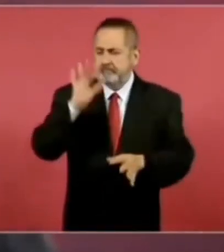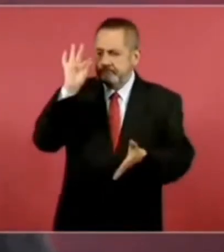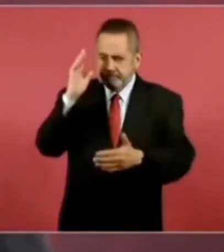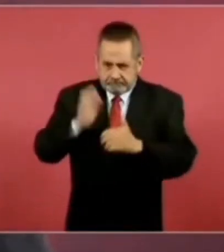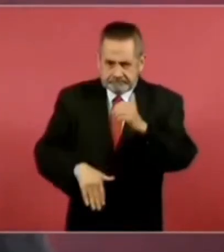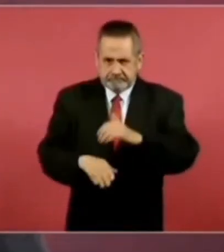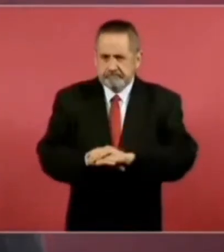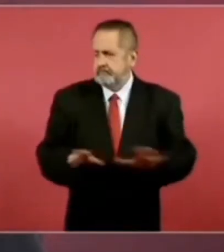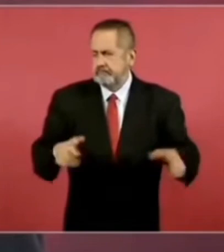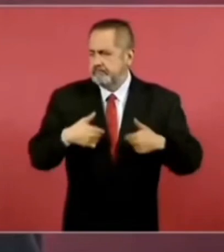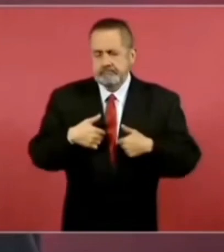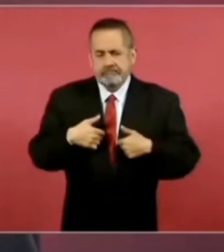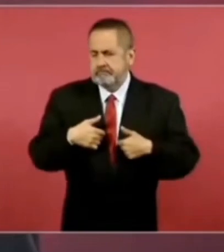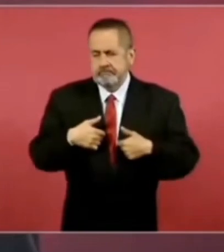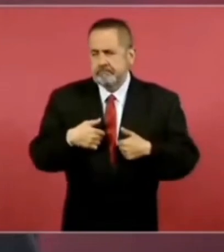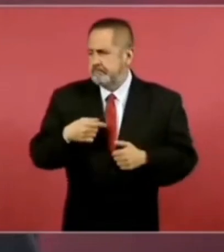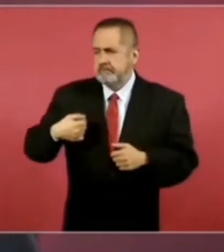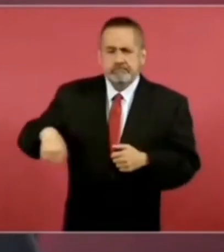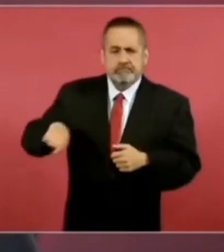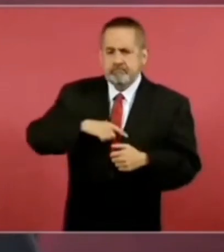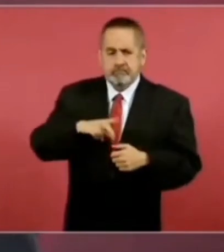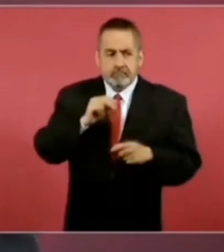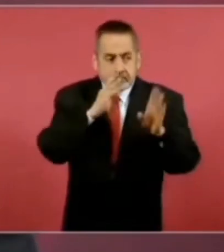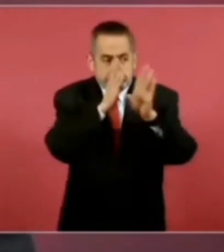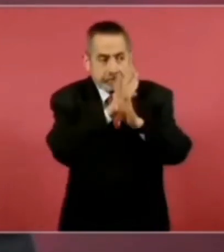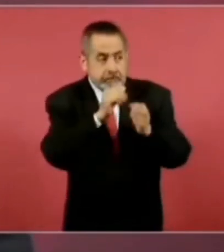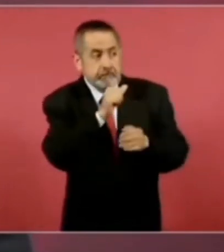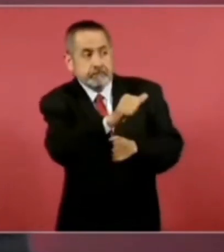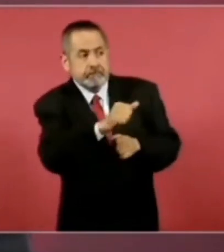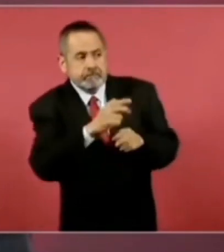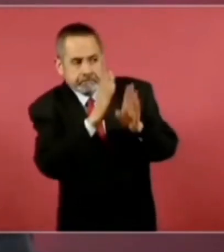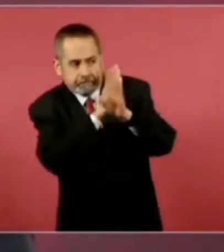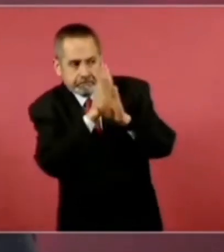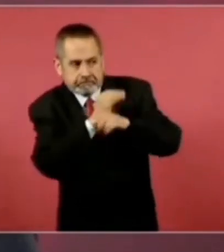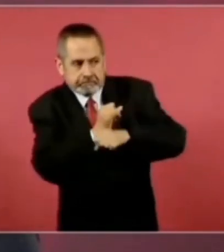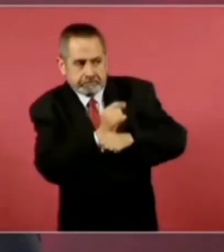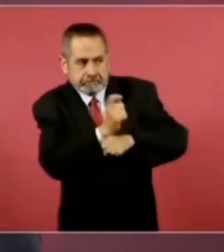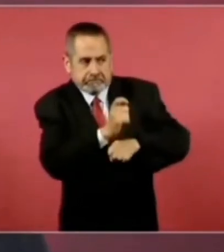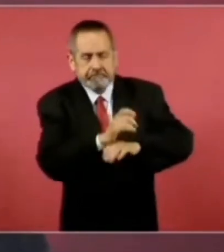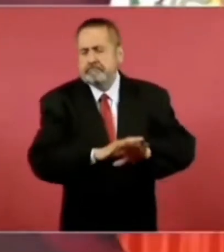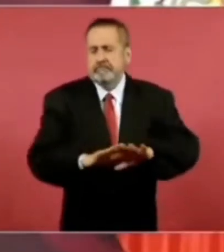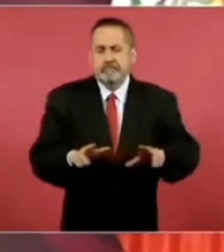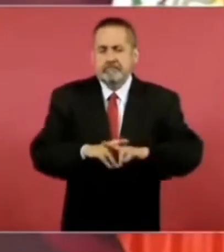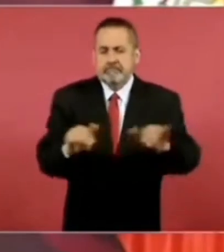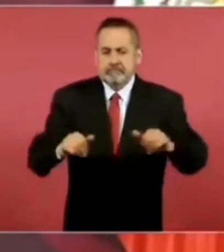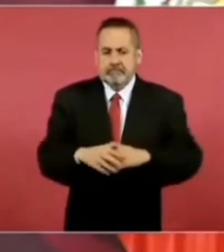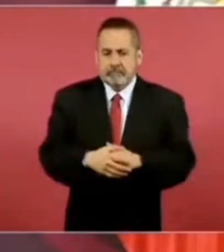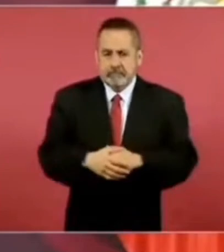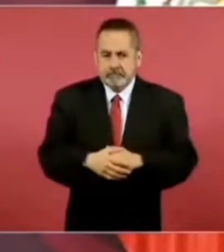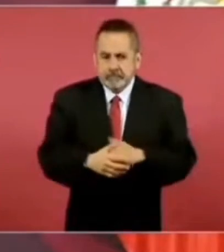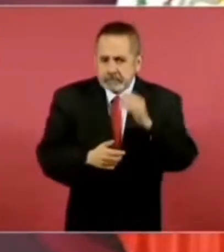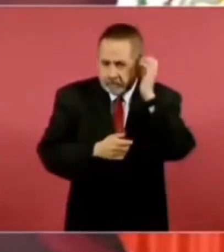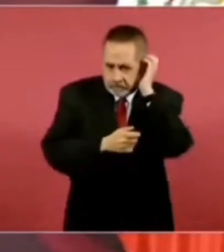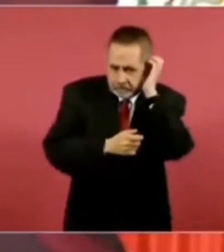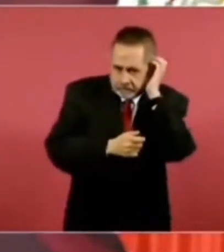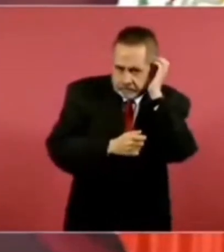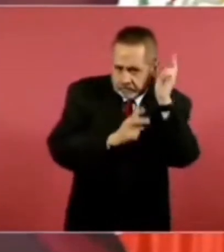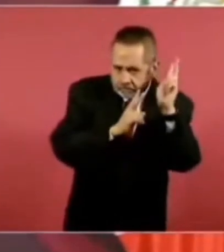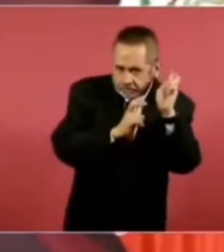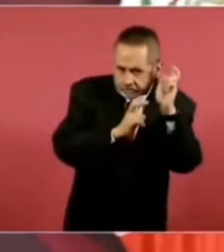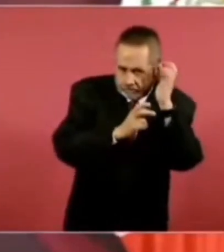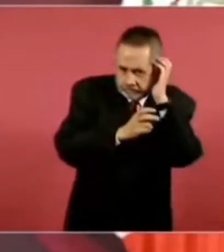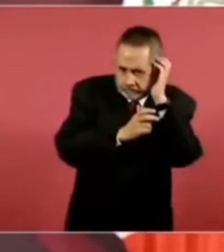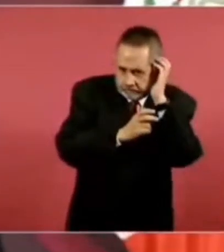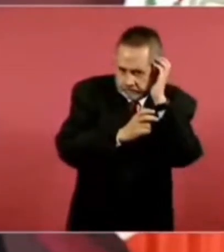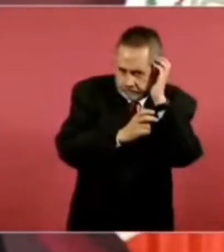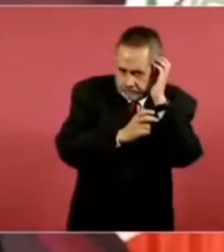no espiamos a nadie, no escuchamos teléfonos de nadie.